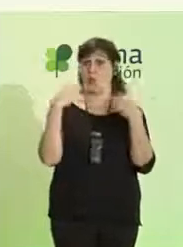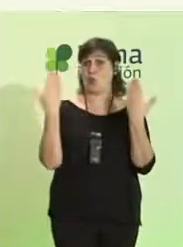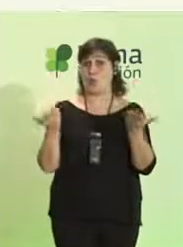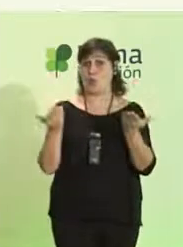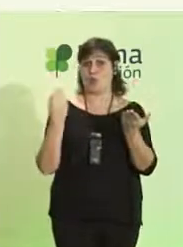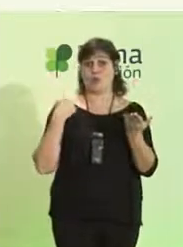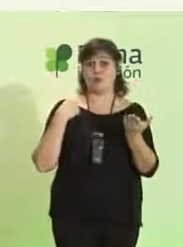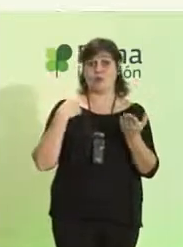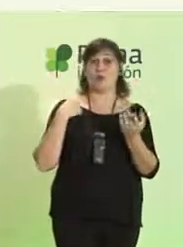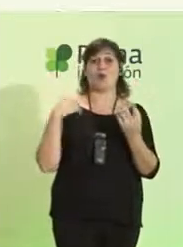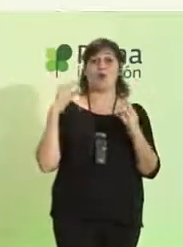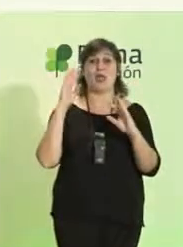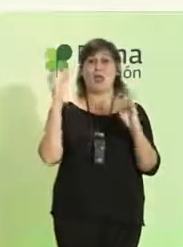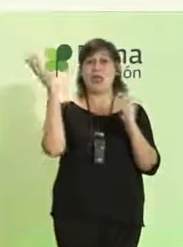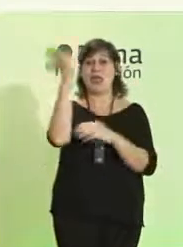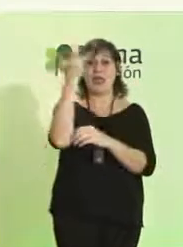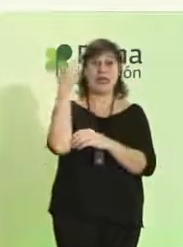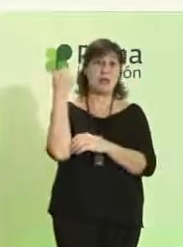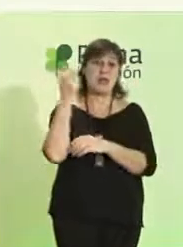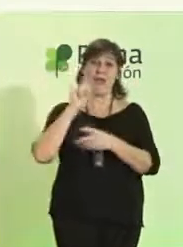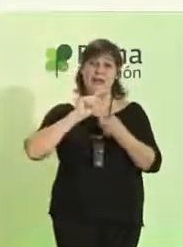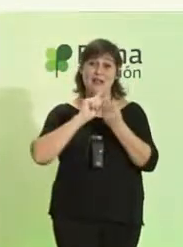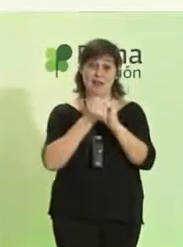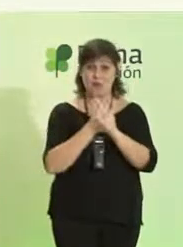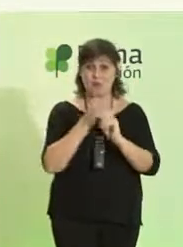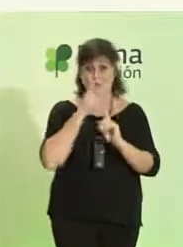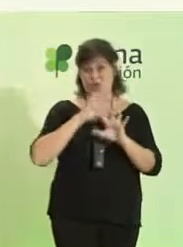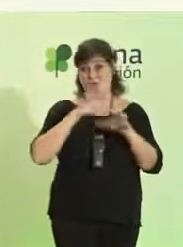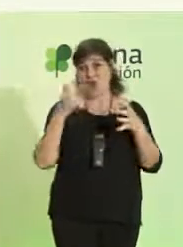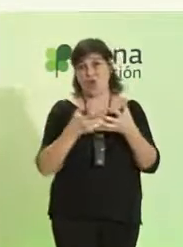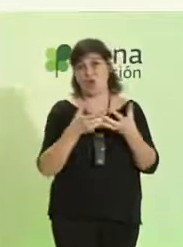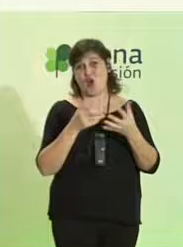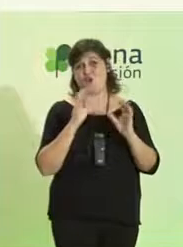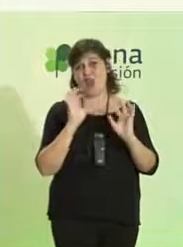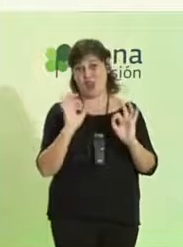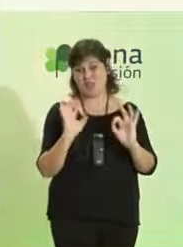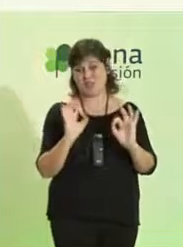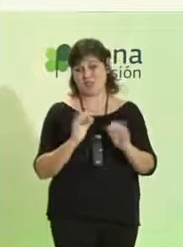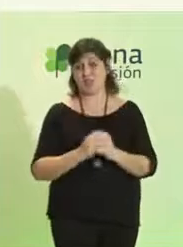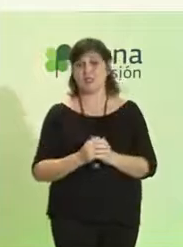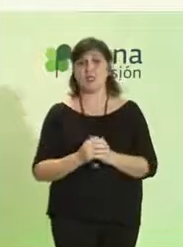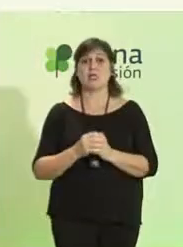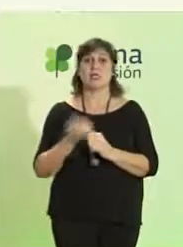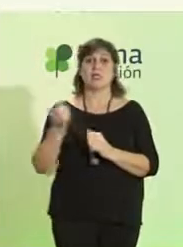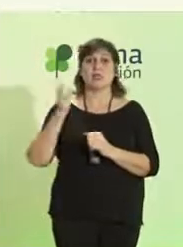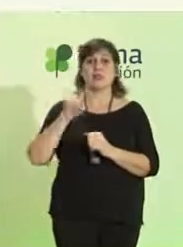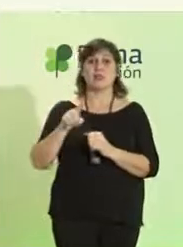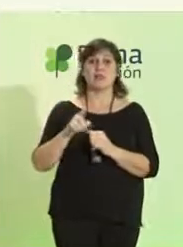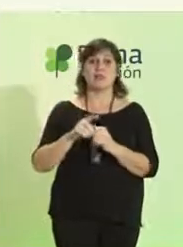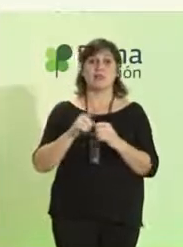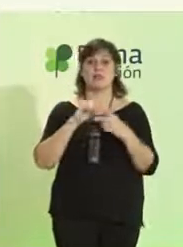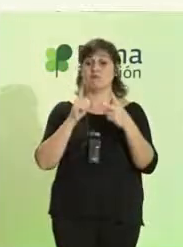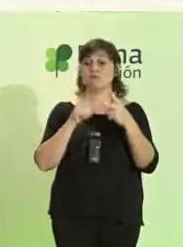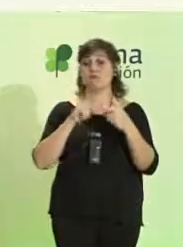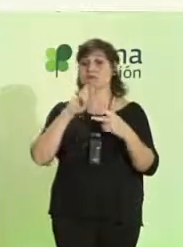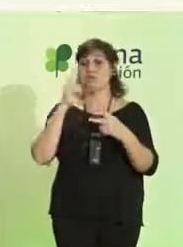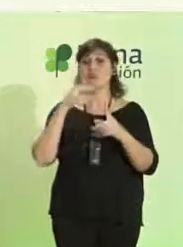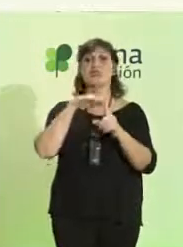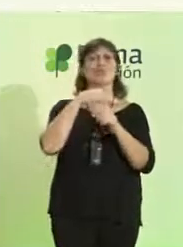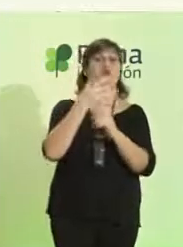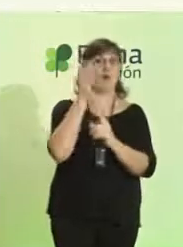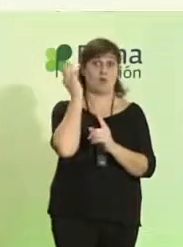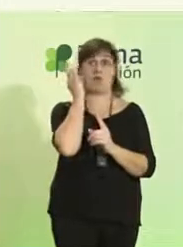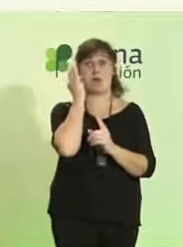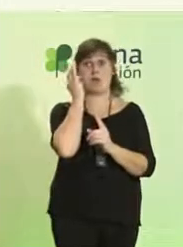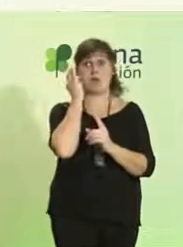pues, desde el cambio climático, ¿no?, que es tan global como el cambio climático, a la situación de la